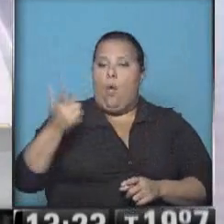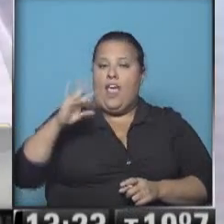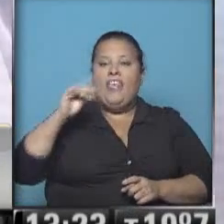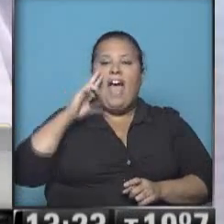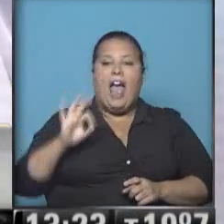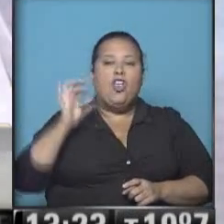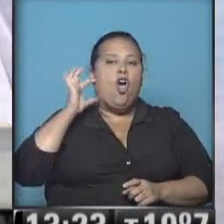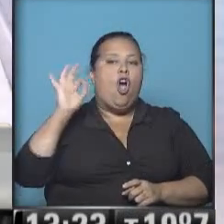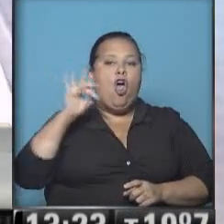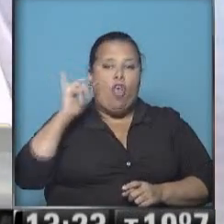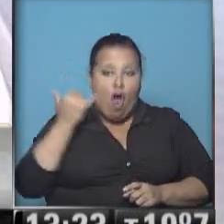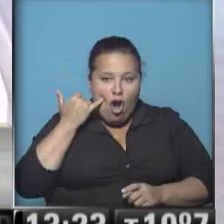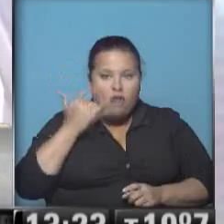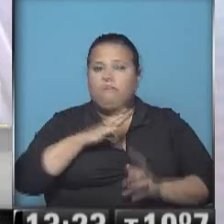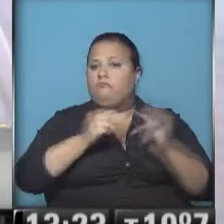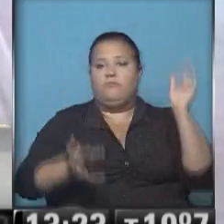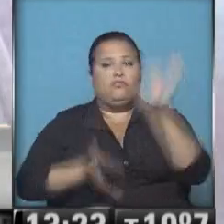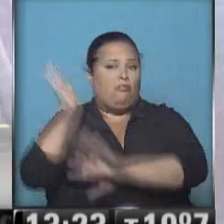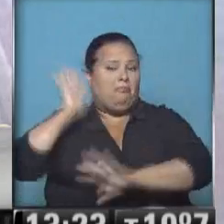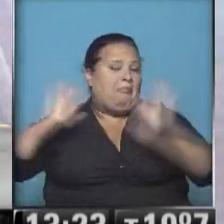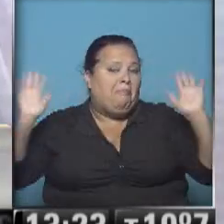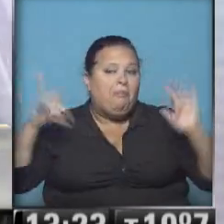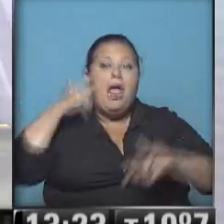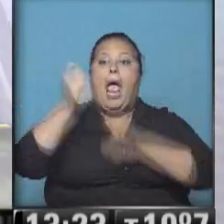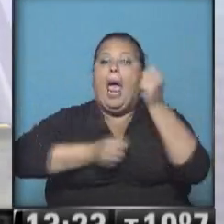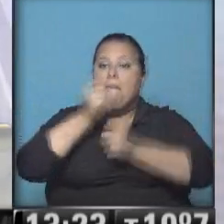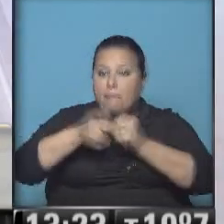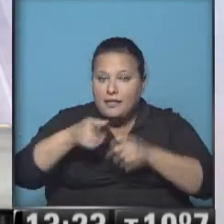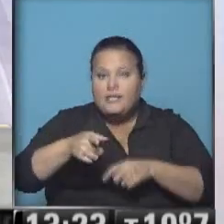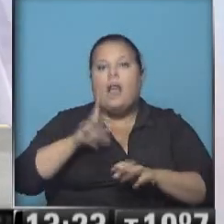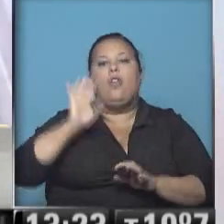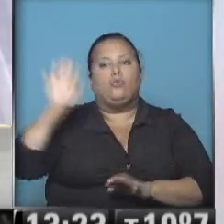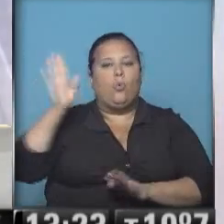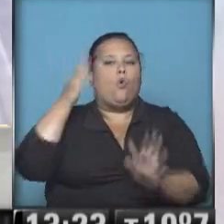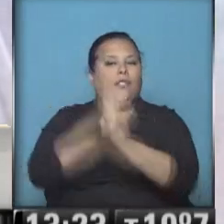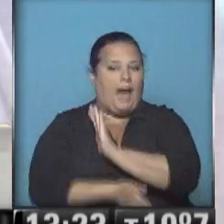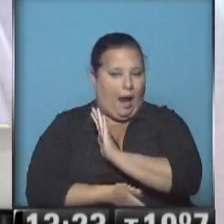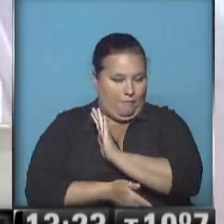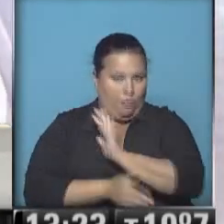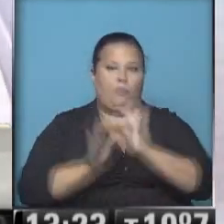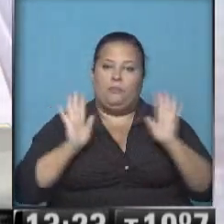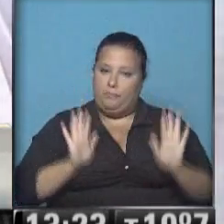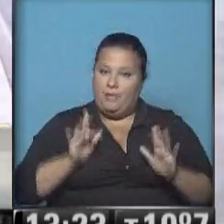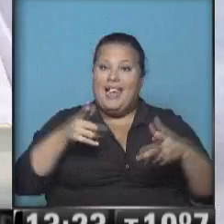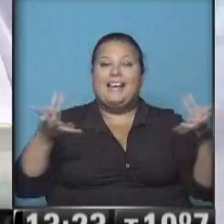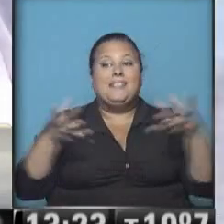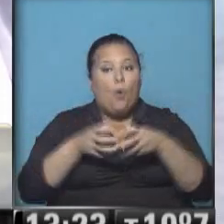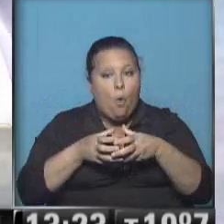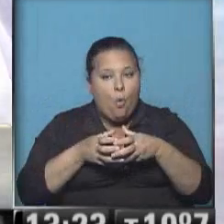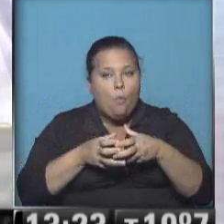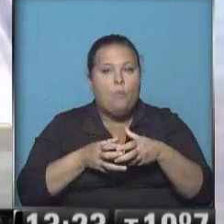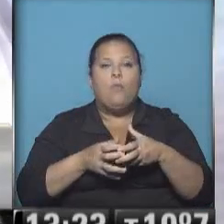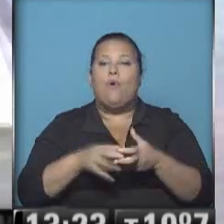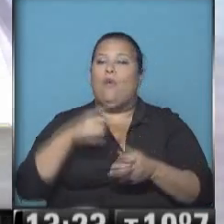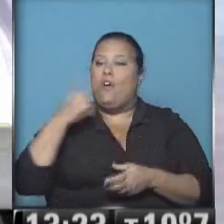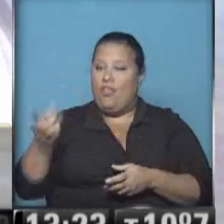Godoy, y se fueron, como si nada. El empresario después estuvo prófugo. Bien, esta banda está compuesta, como bien